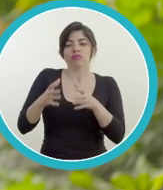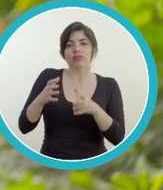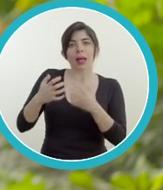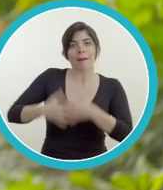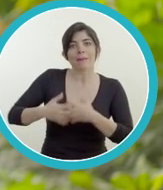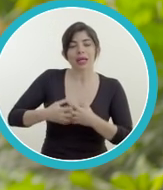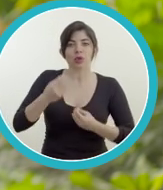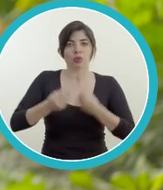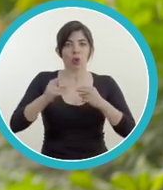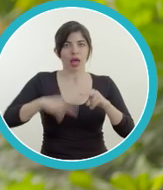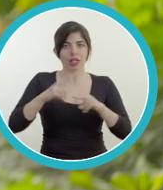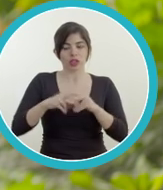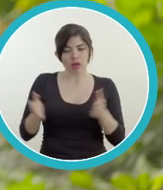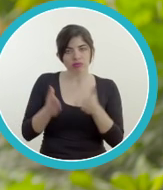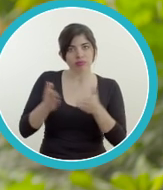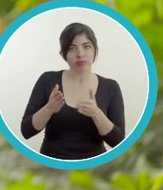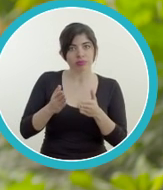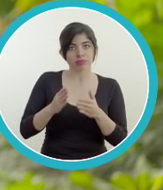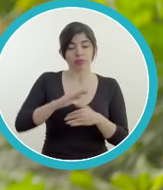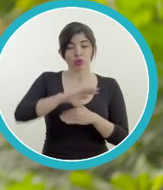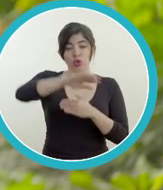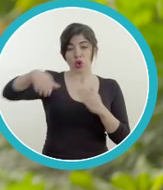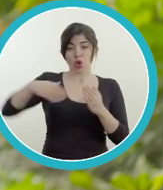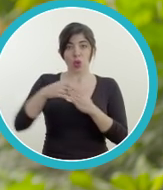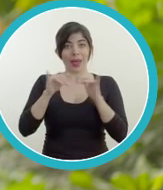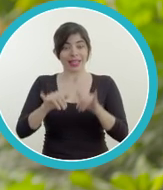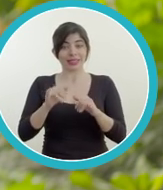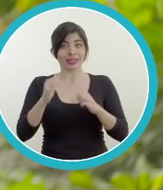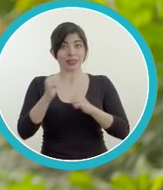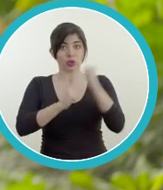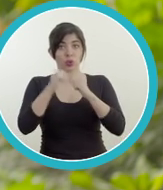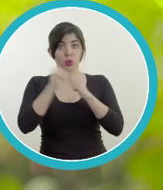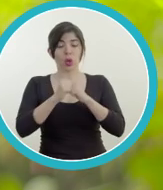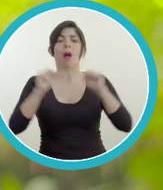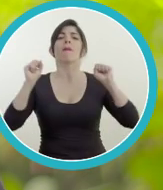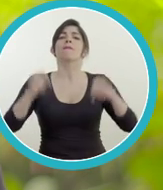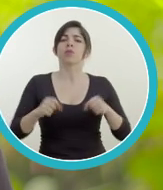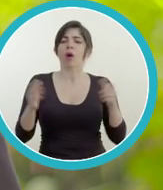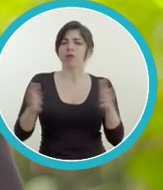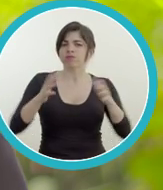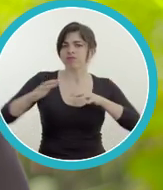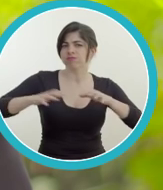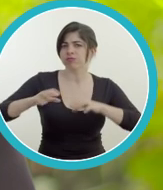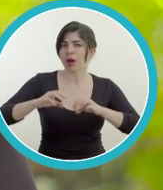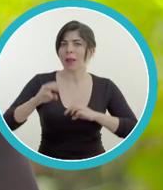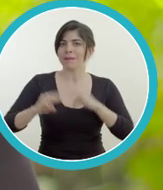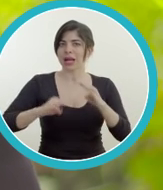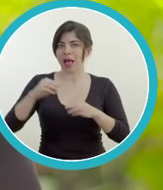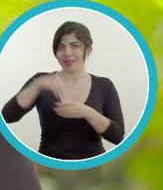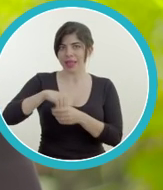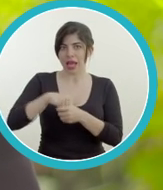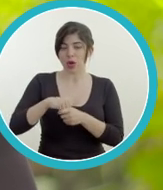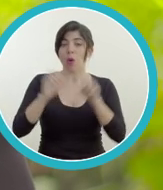FONPRODUCE apoyaría la creación y el crecimiento de empresas y productores nacionales. Esta potente estructura es capaz de